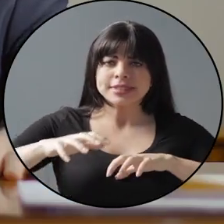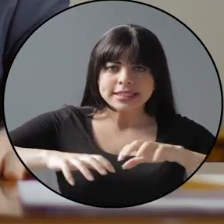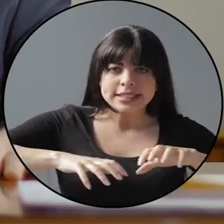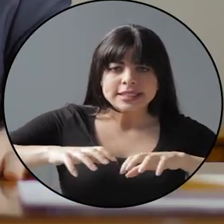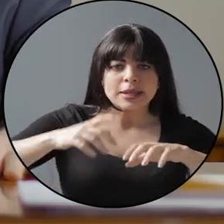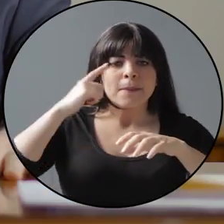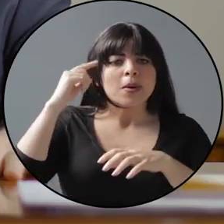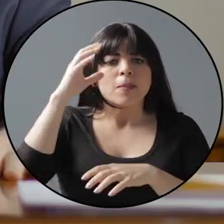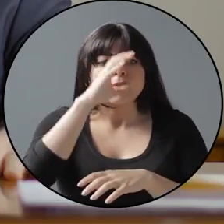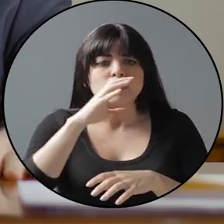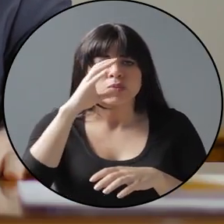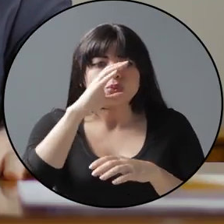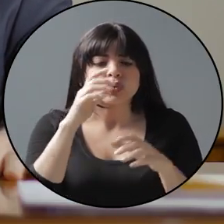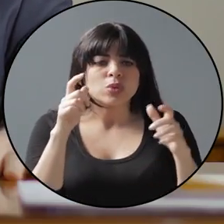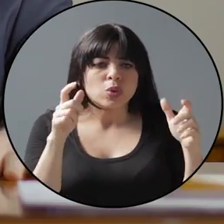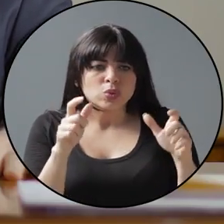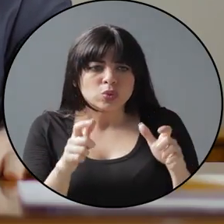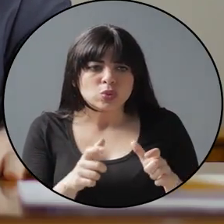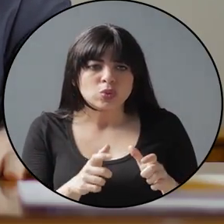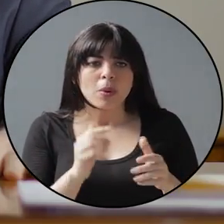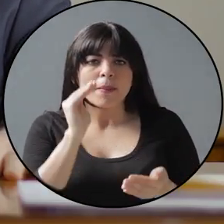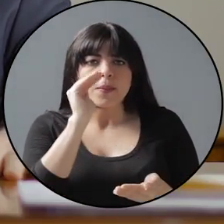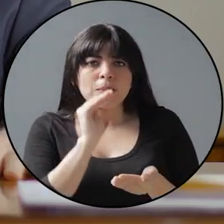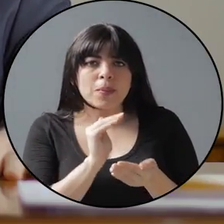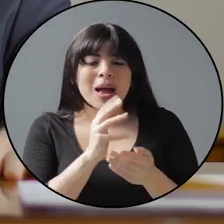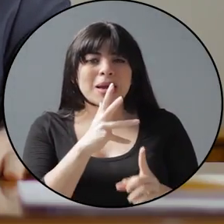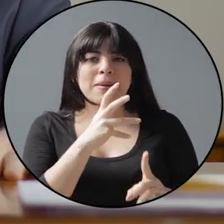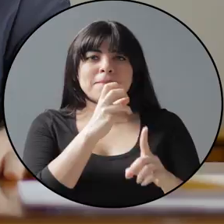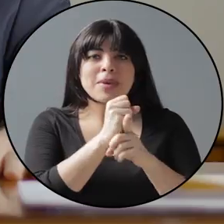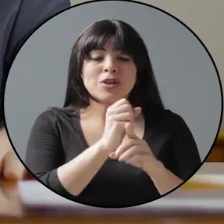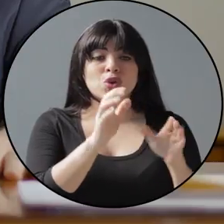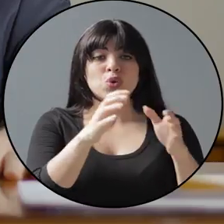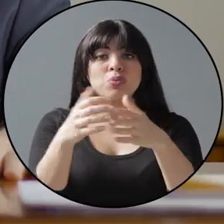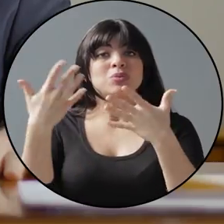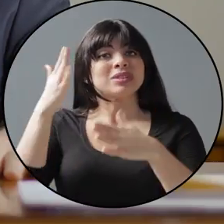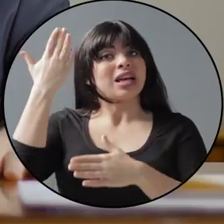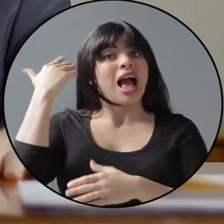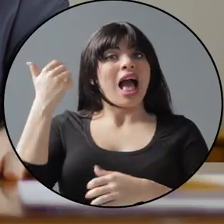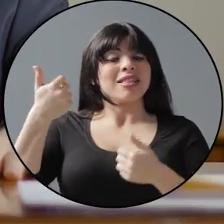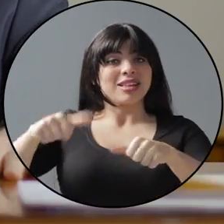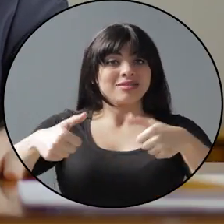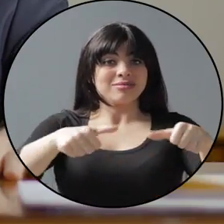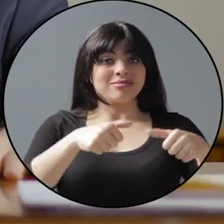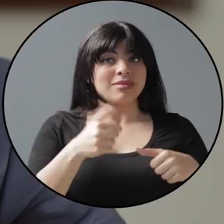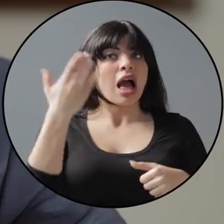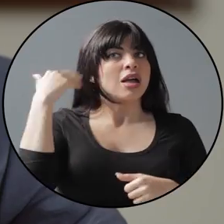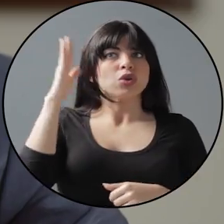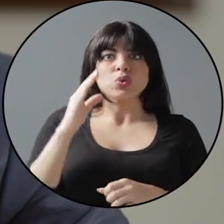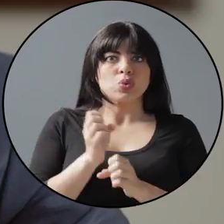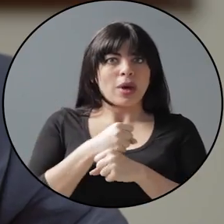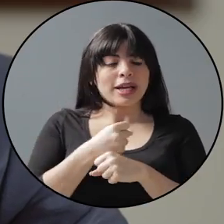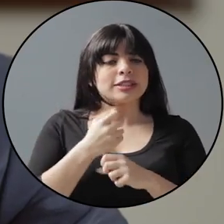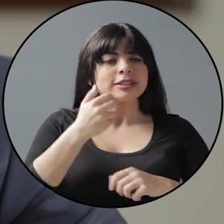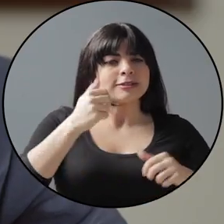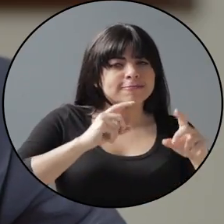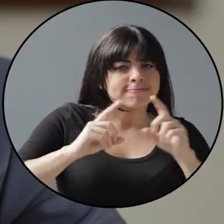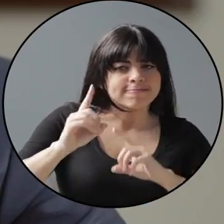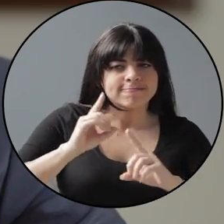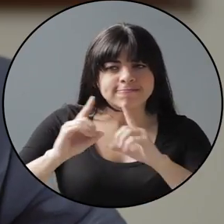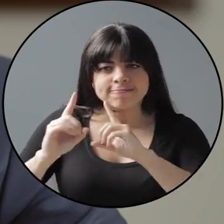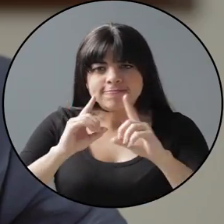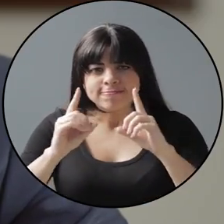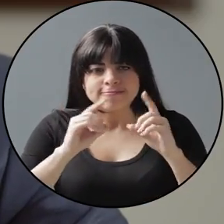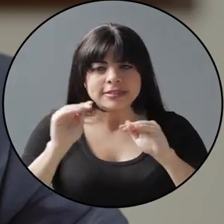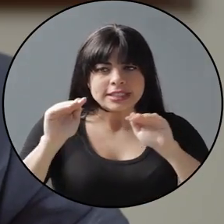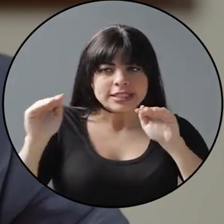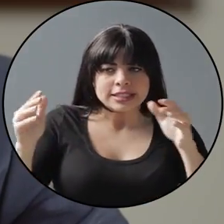con acciones para reducir el impacto de convenciones colectivas como no se había hecho. Convocamos un diálogo